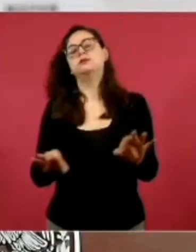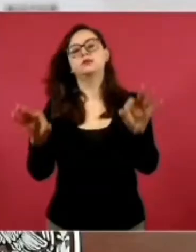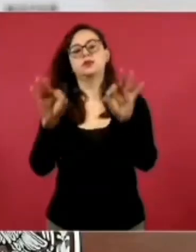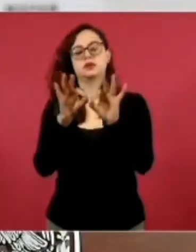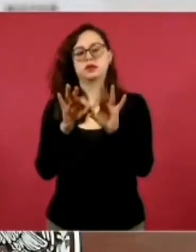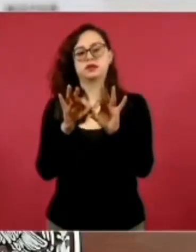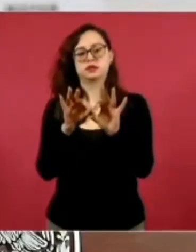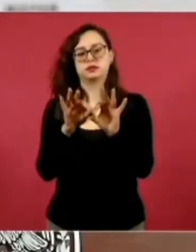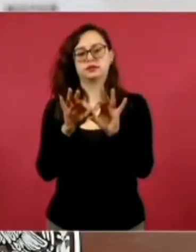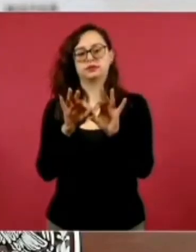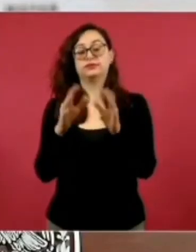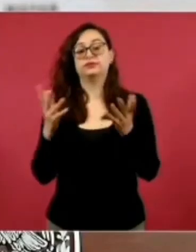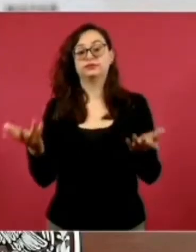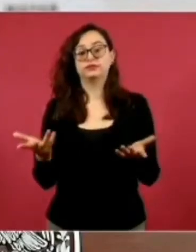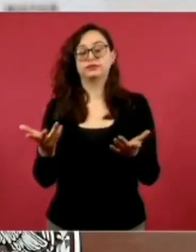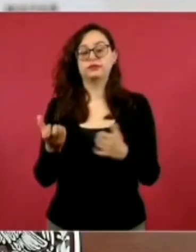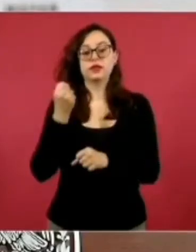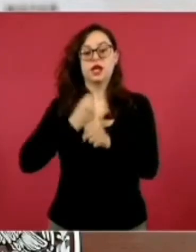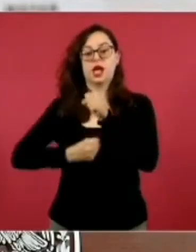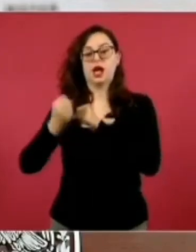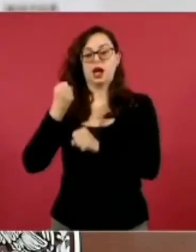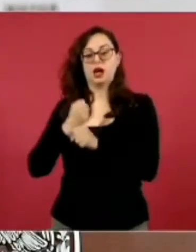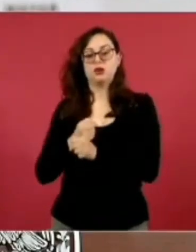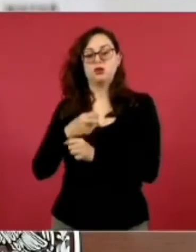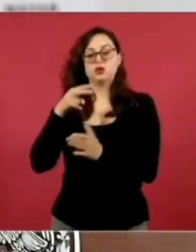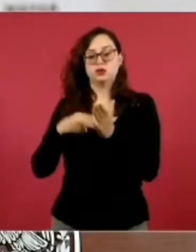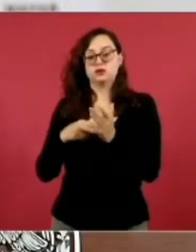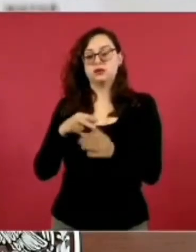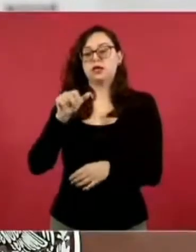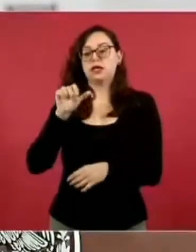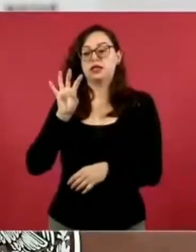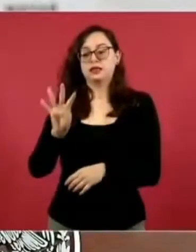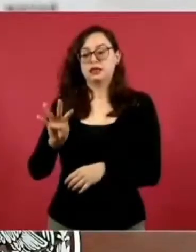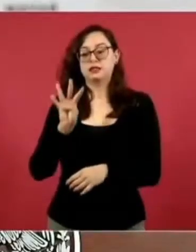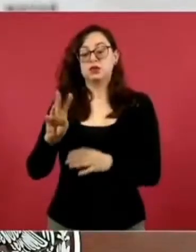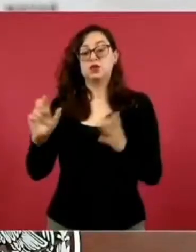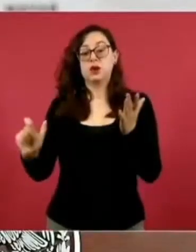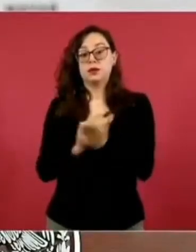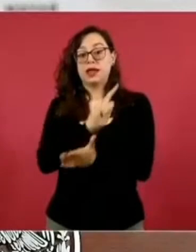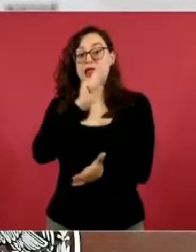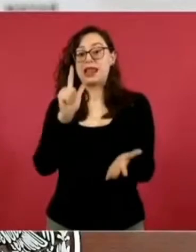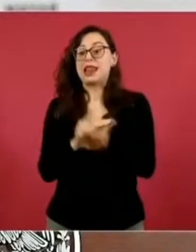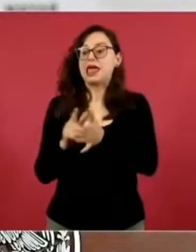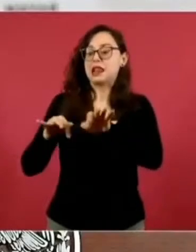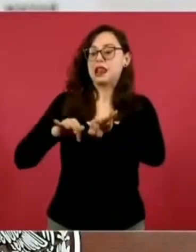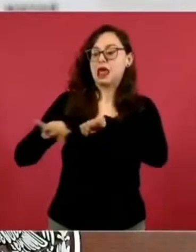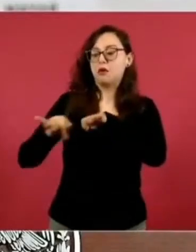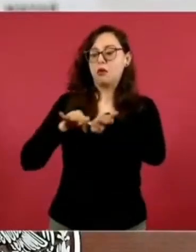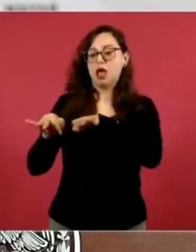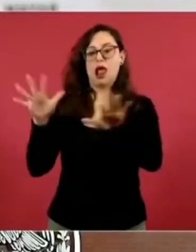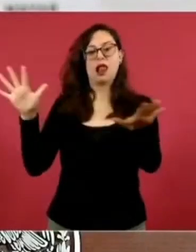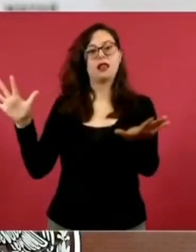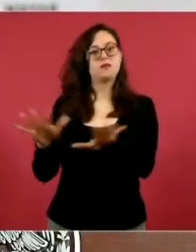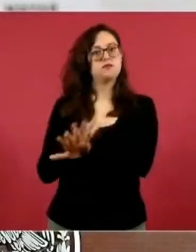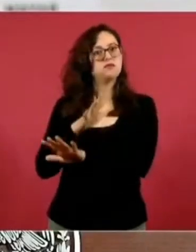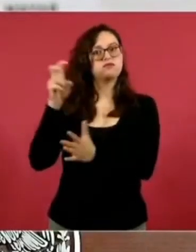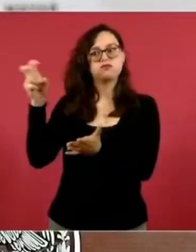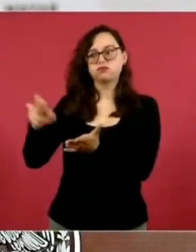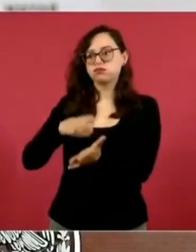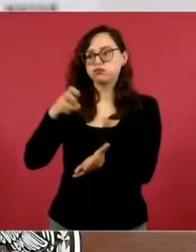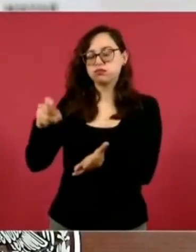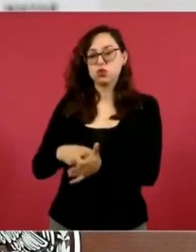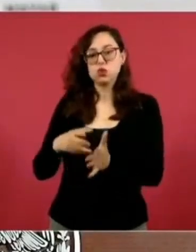marcarse en la reforma laboral del año 2019, en donde se dio un giro de 180 grados en las relaciones obrero